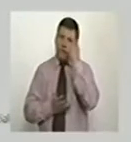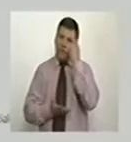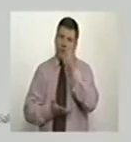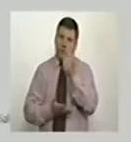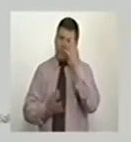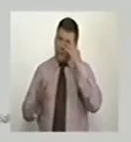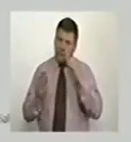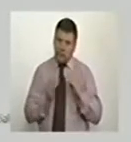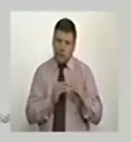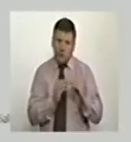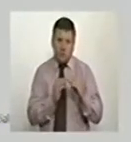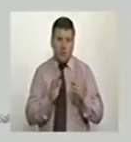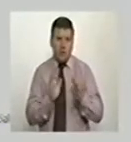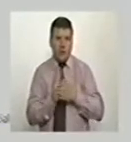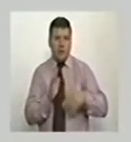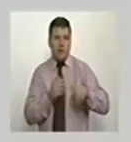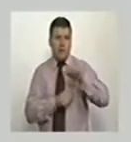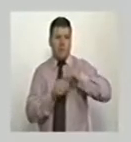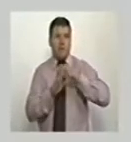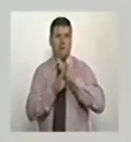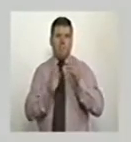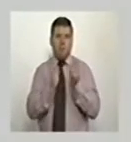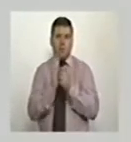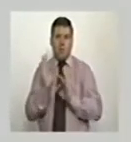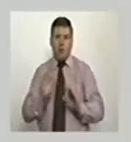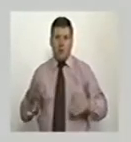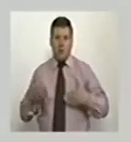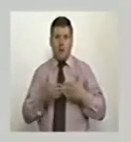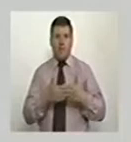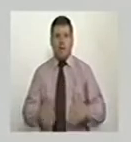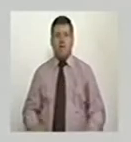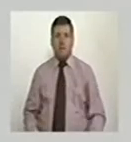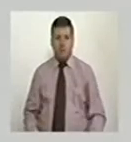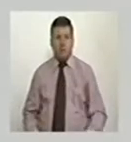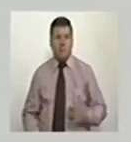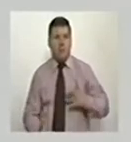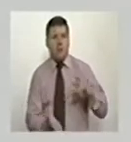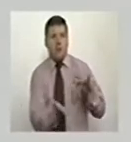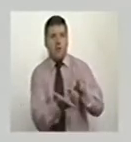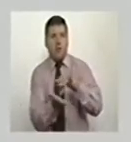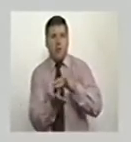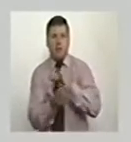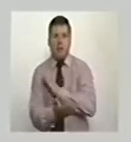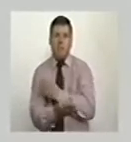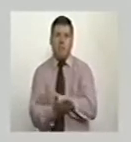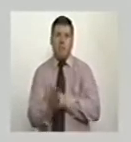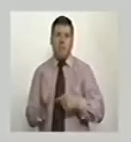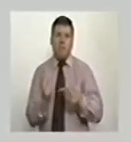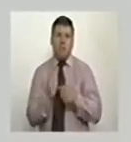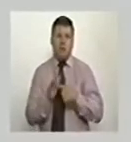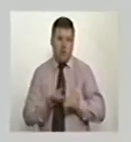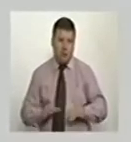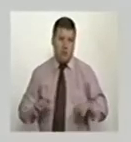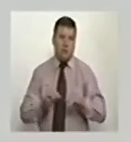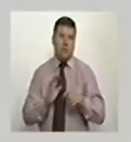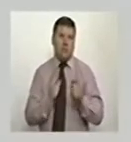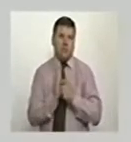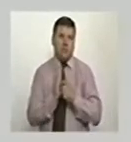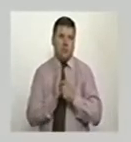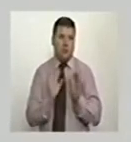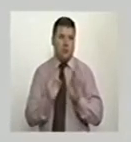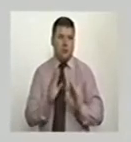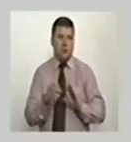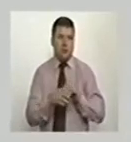Acuerdos sobre privilegios e inmunidades de organización. Participación facultativa en actividades y